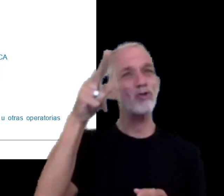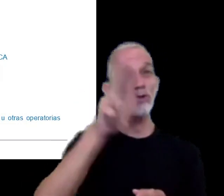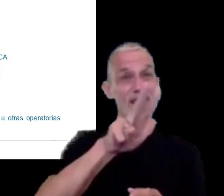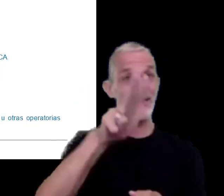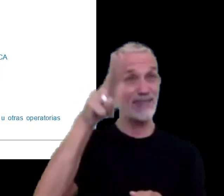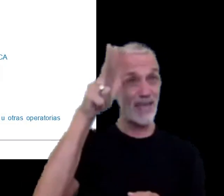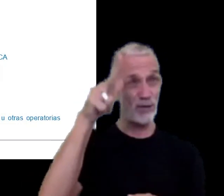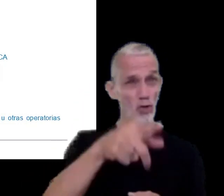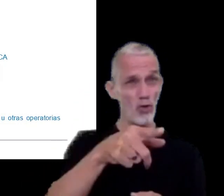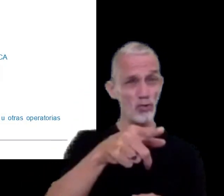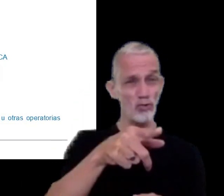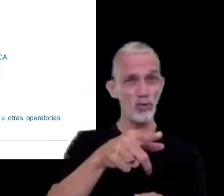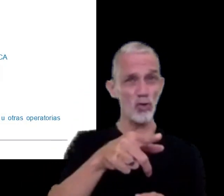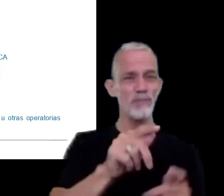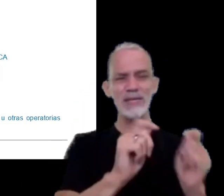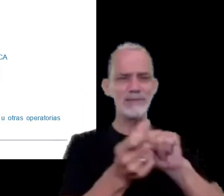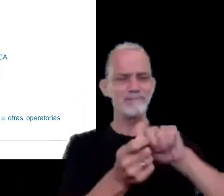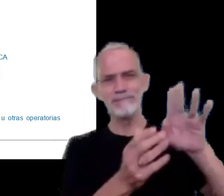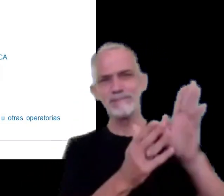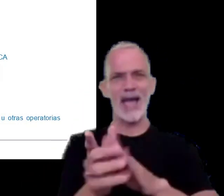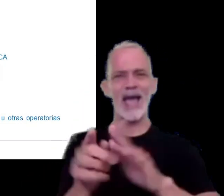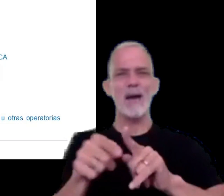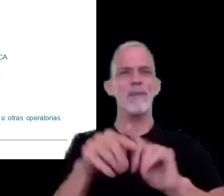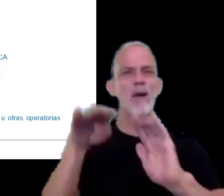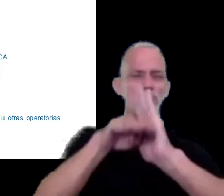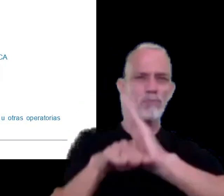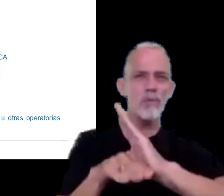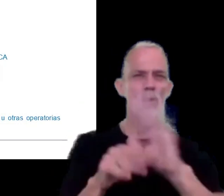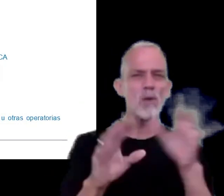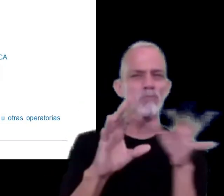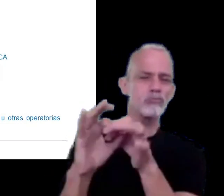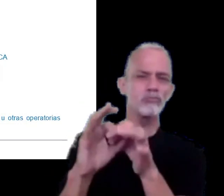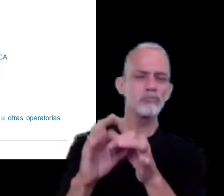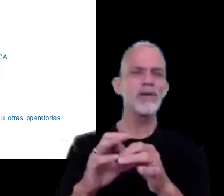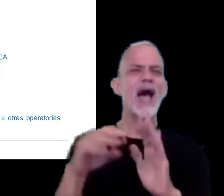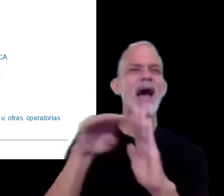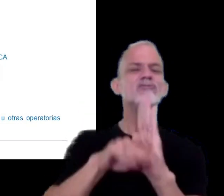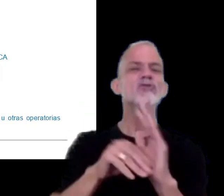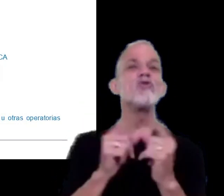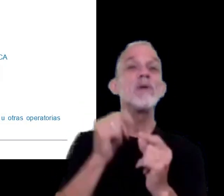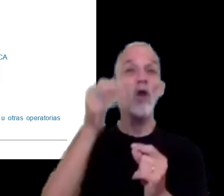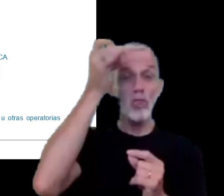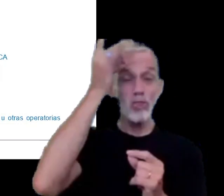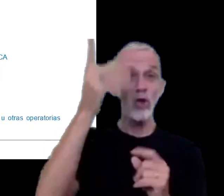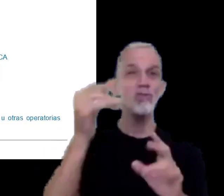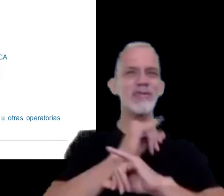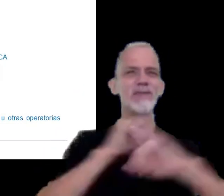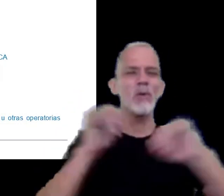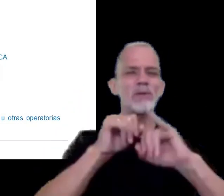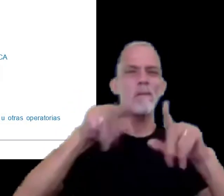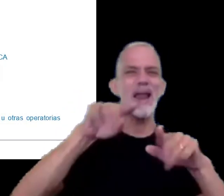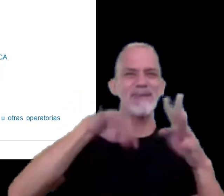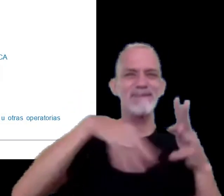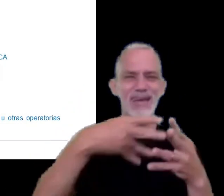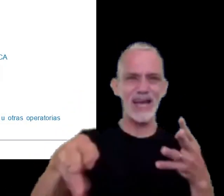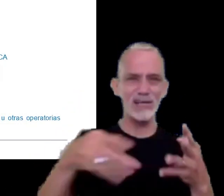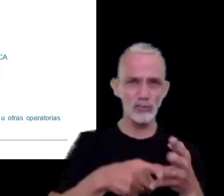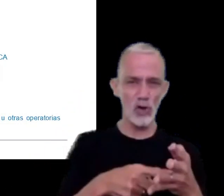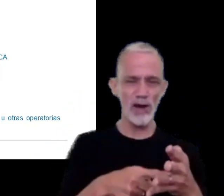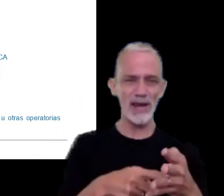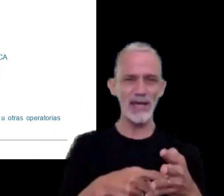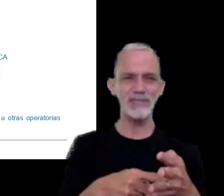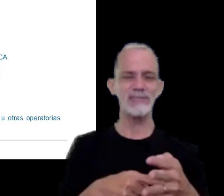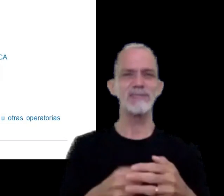y que es un régimen que está alineado con la acción 12 de divulgación de planificaciones fiscales agresivas